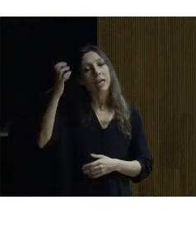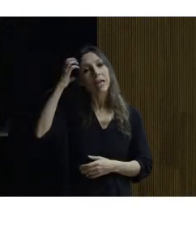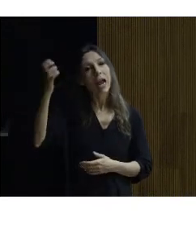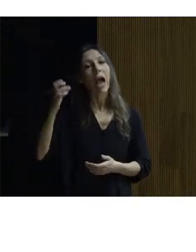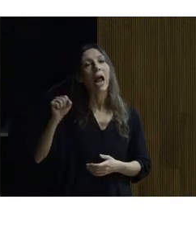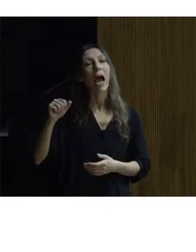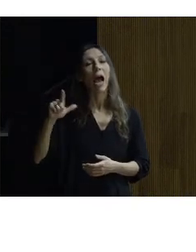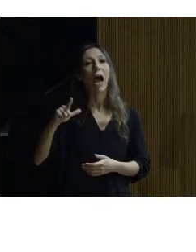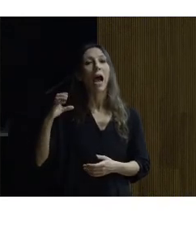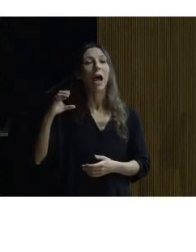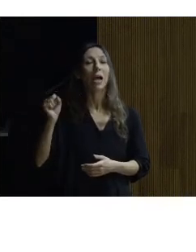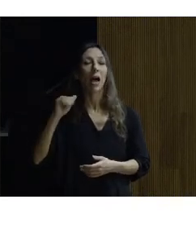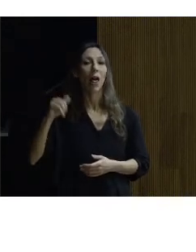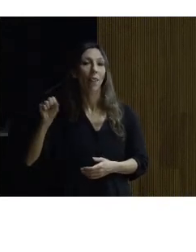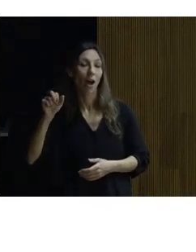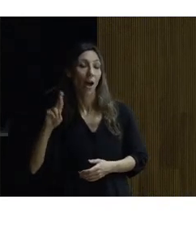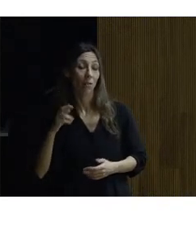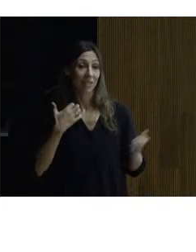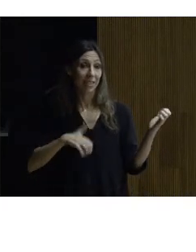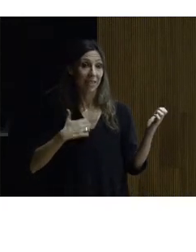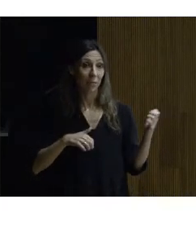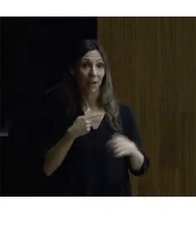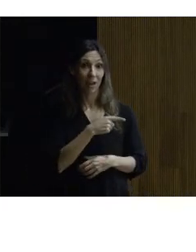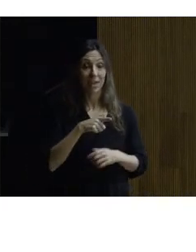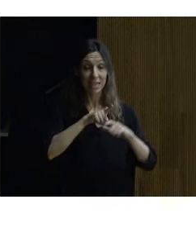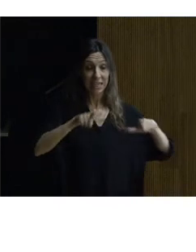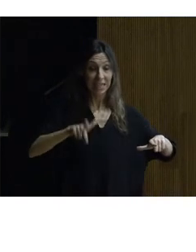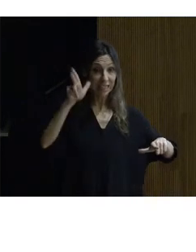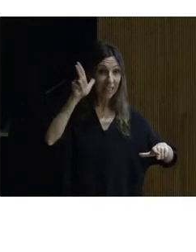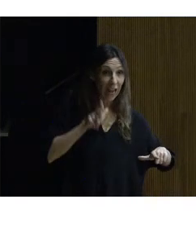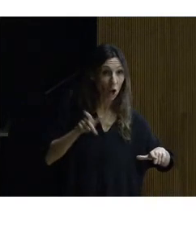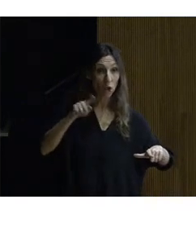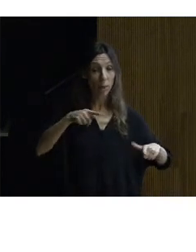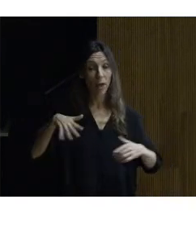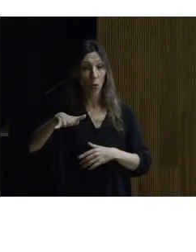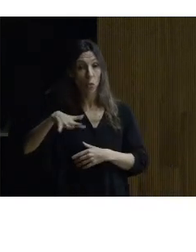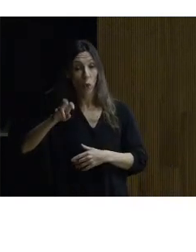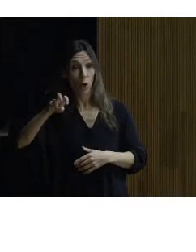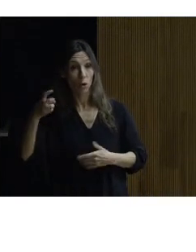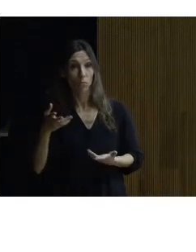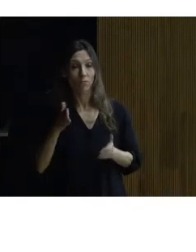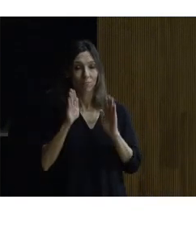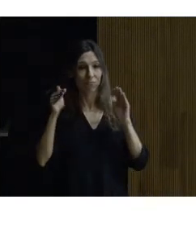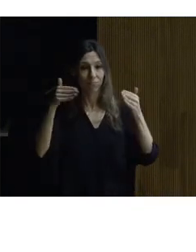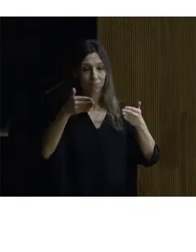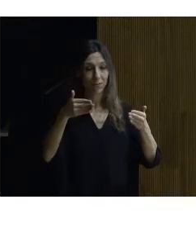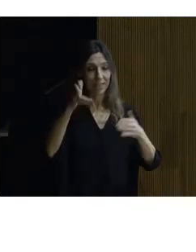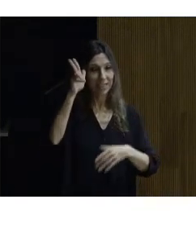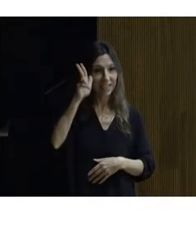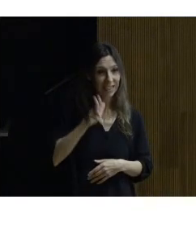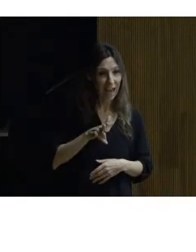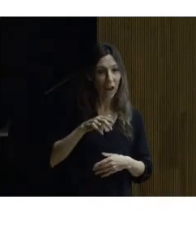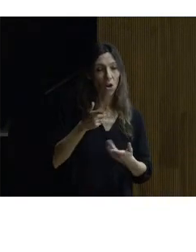se ha equipado con bucles magnéticos el salón del almirante el aula didáctica y la taquilla voy a centrarme en el salón del almirante y en el aula didáctica